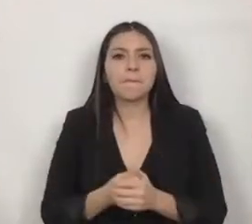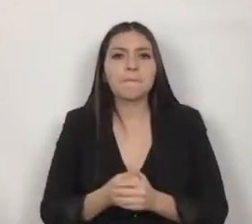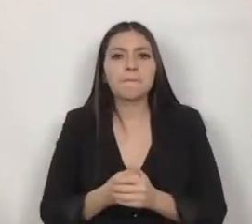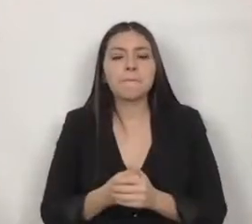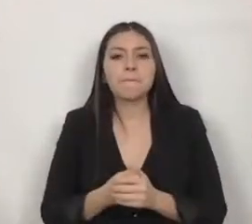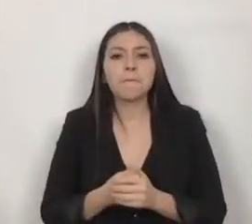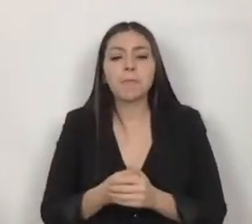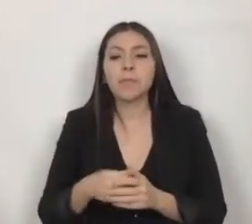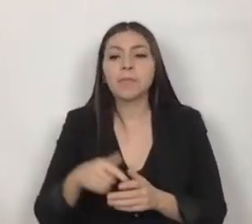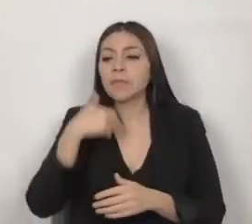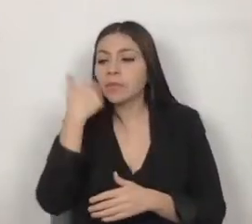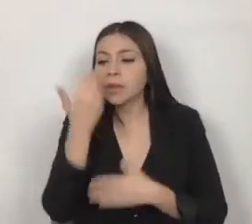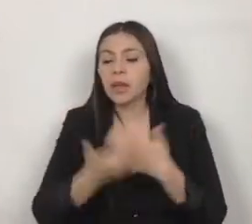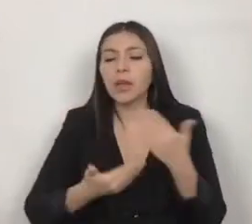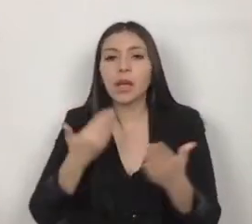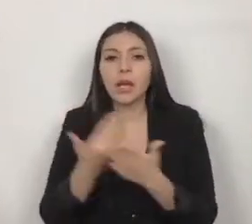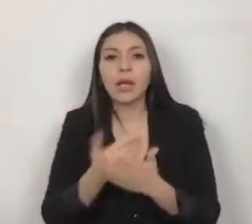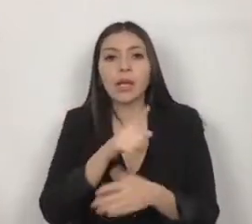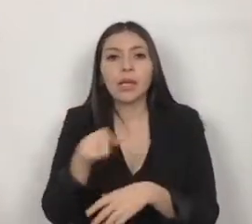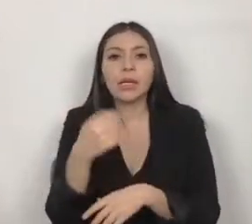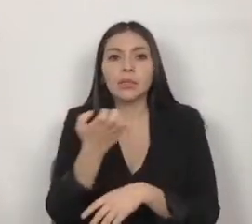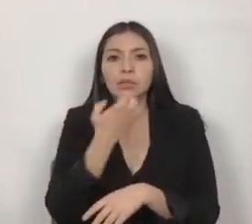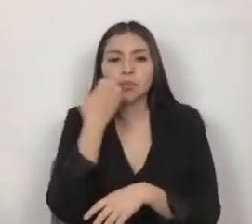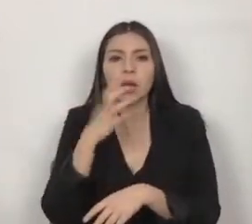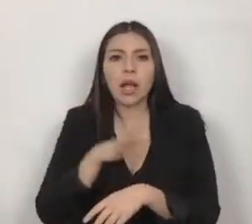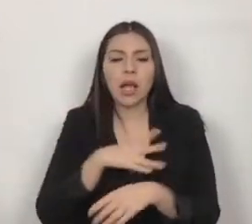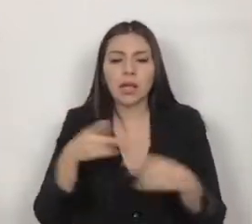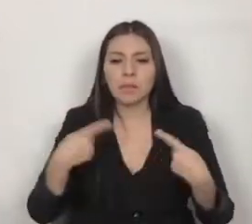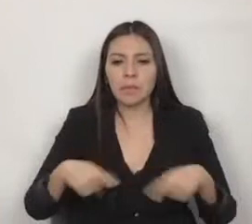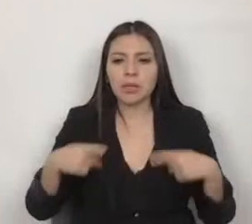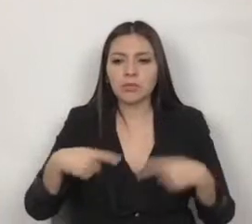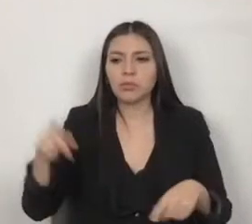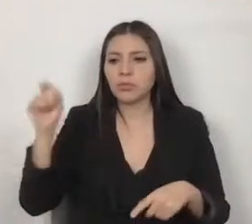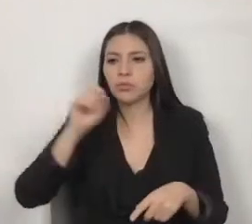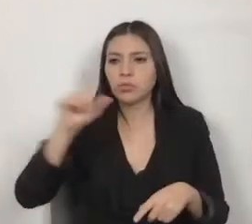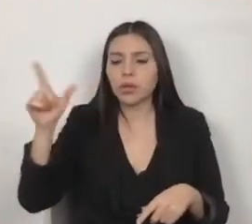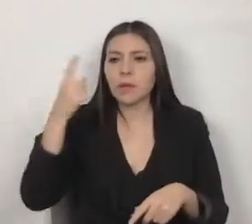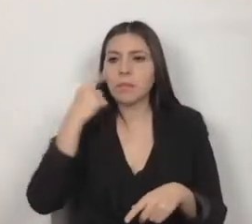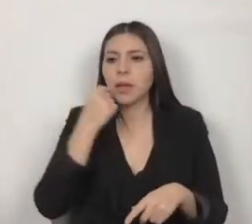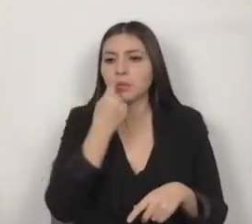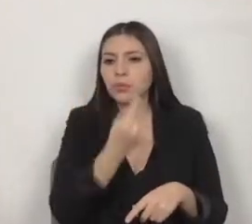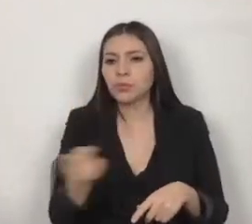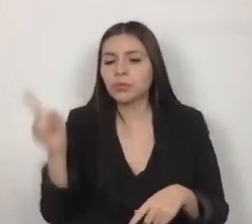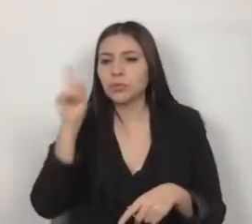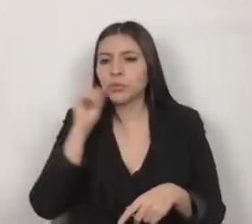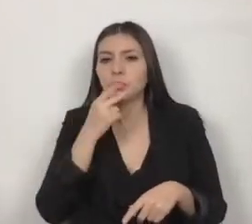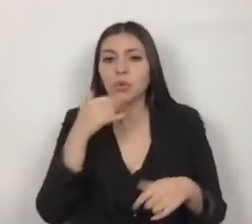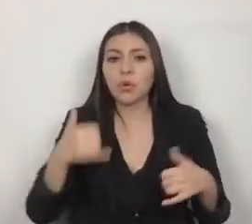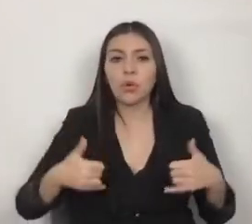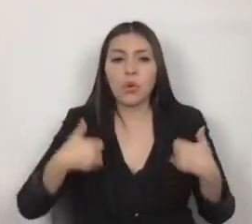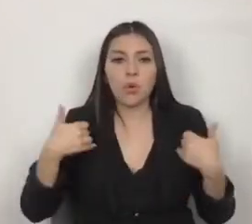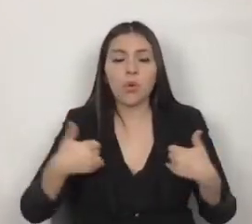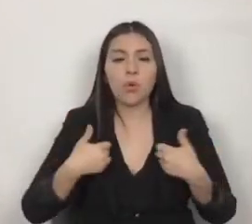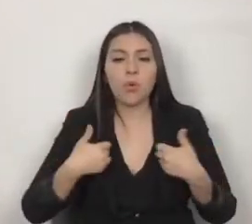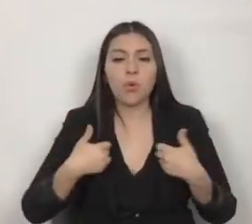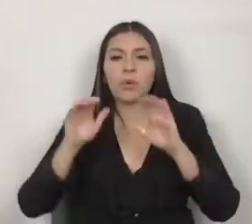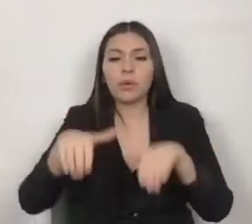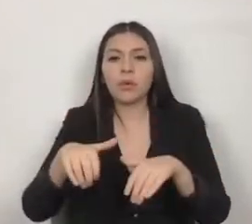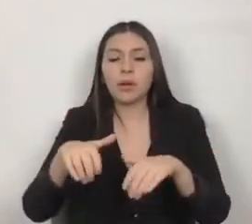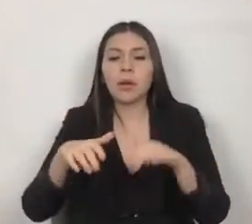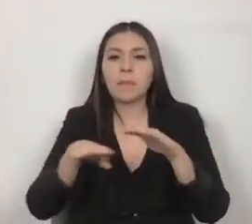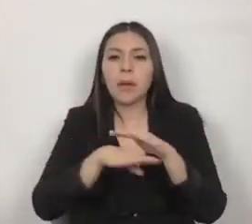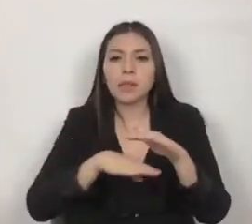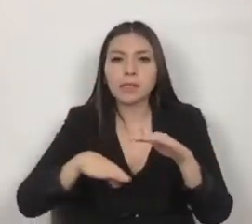escuelas cuenten con profesionales que ayuden que las niñas y los niños y los adolescentes que cursan los niveles básicos,